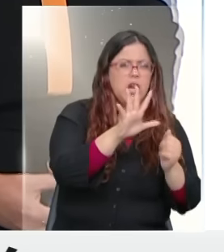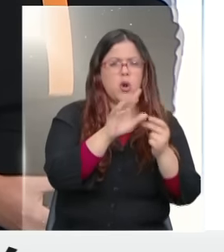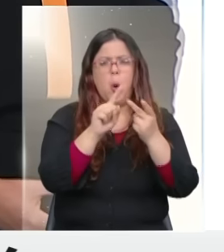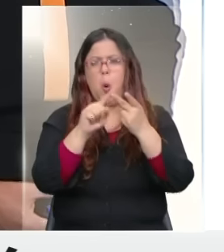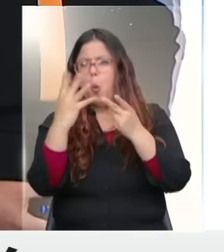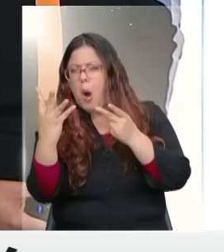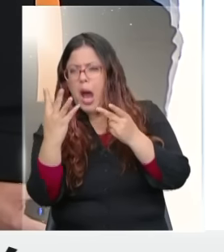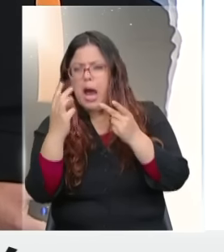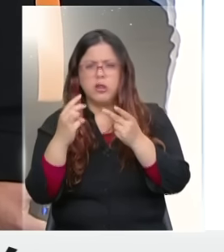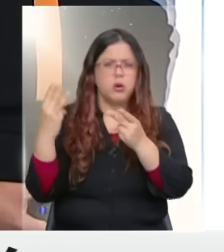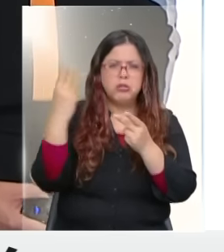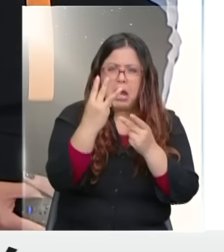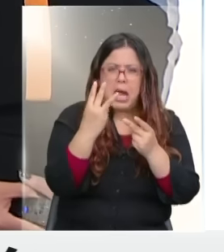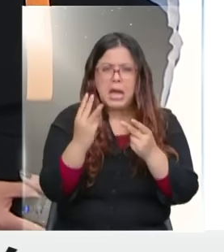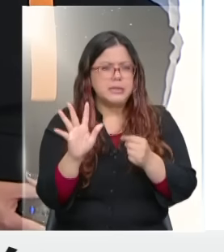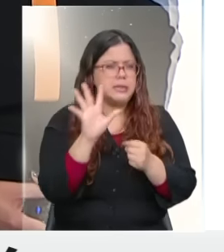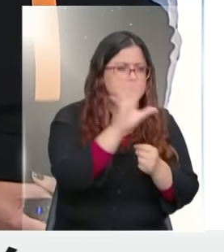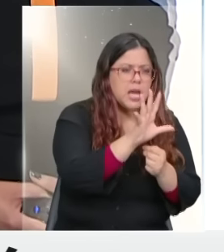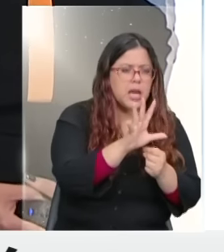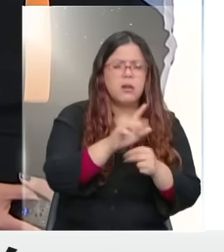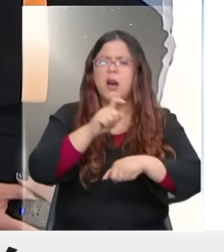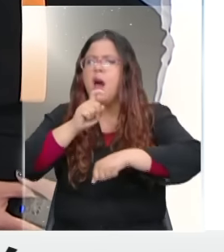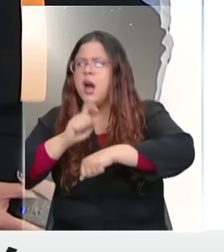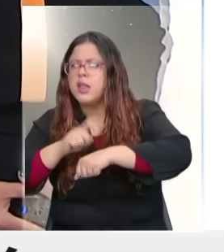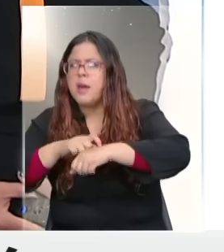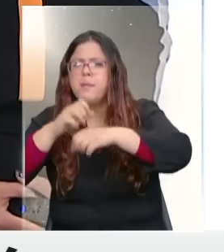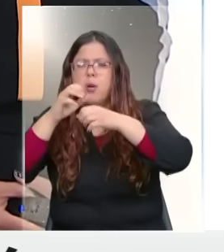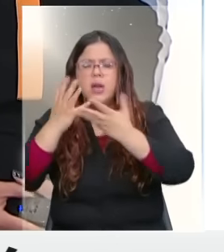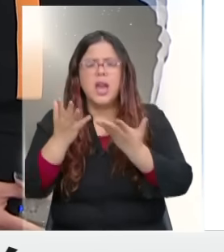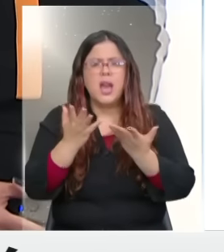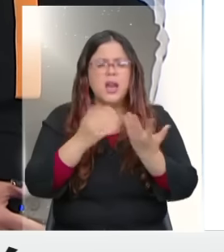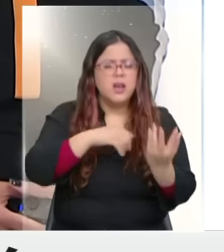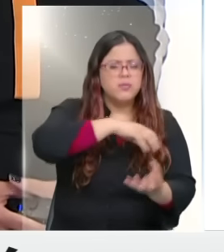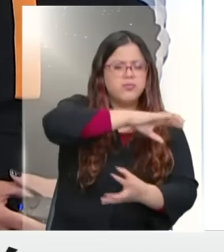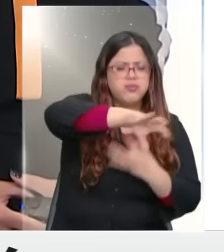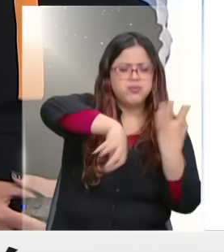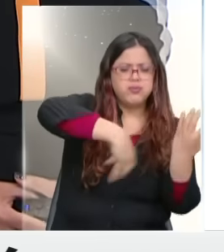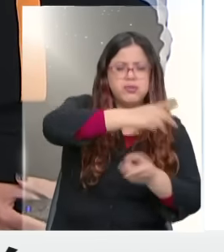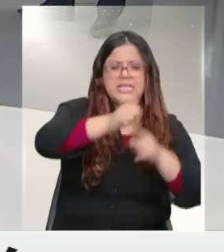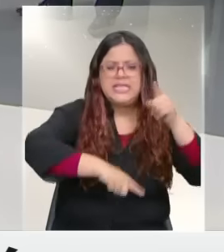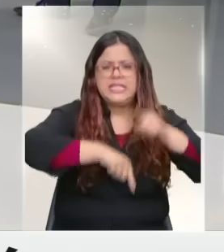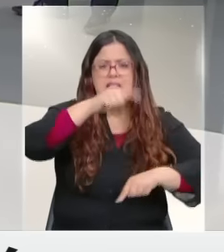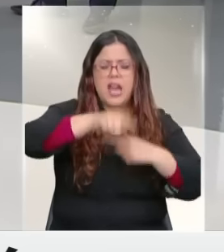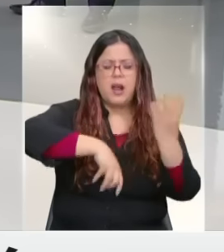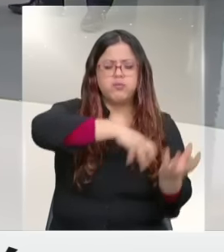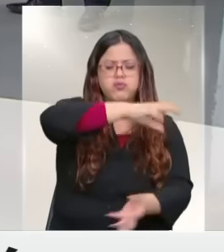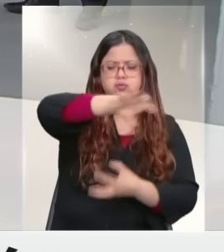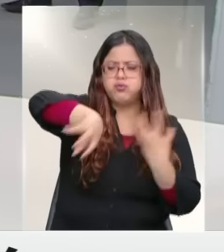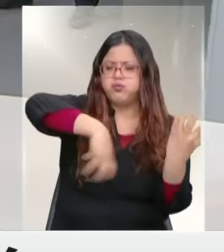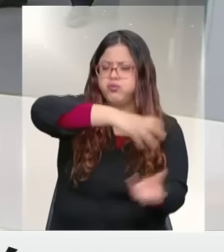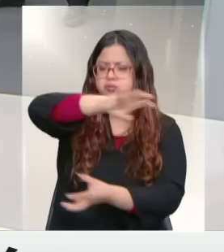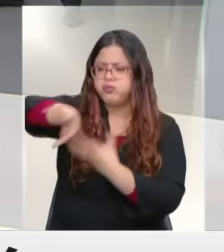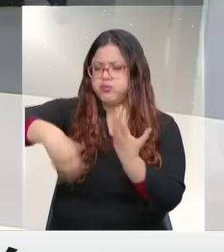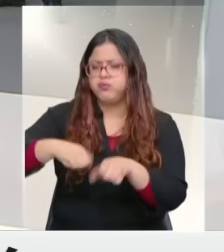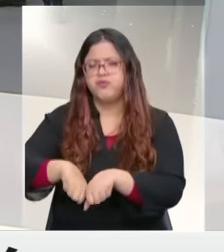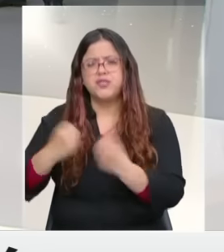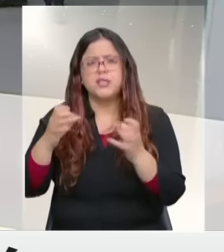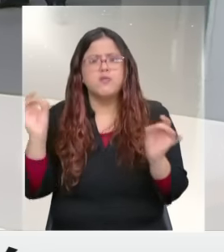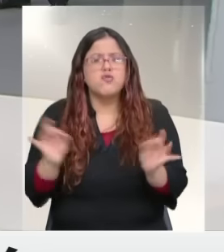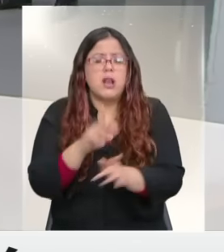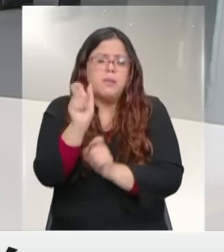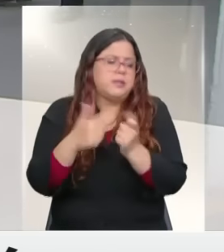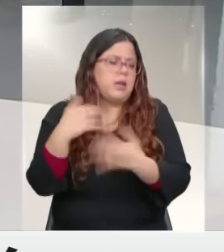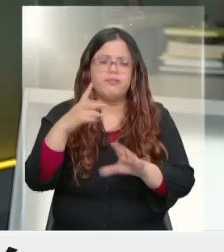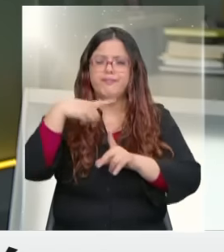¿Cuánto tiempo puede pasar el huracán por tierra firme, digamos, y generar ese nivel de destrucción más allá de que la gente haya logrado